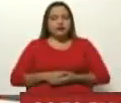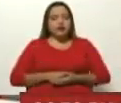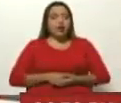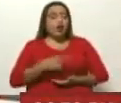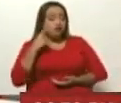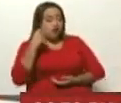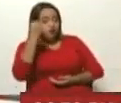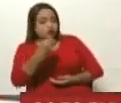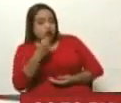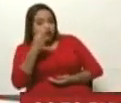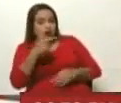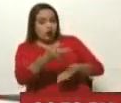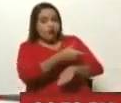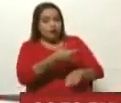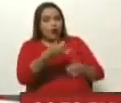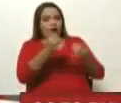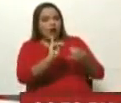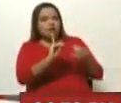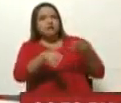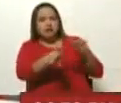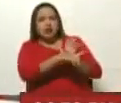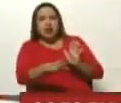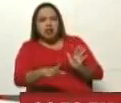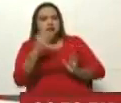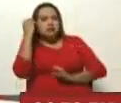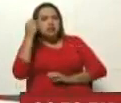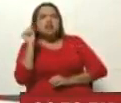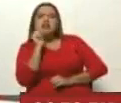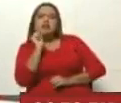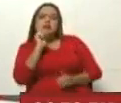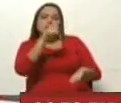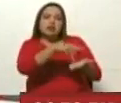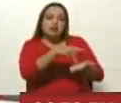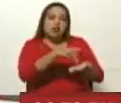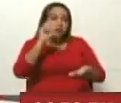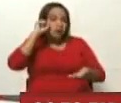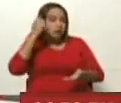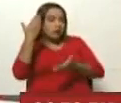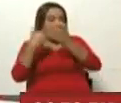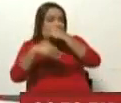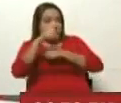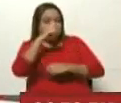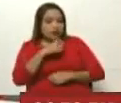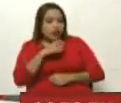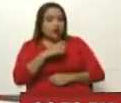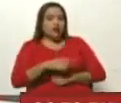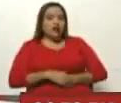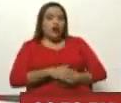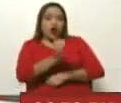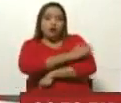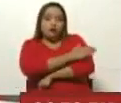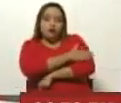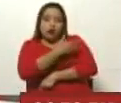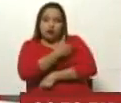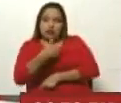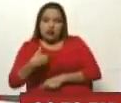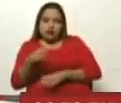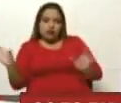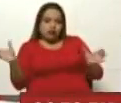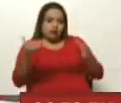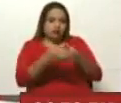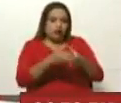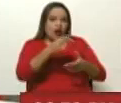conforman la delegación. Recordemos un año atrás, cuando la oposición quiso incorporar a Freddy Guevara a esa delegación,